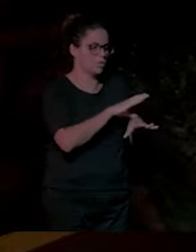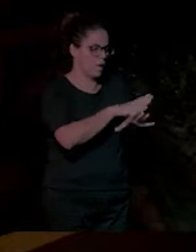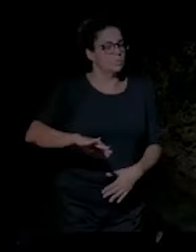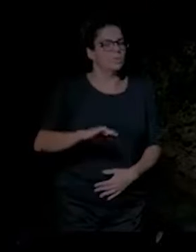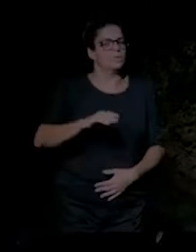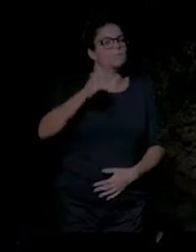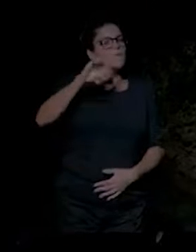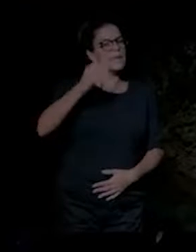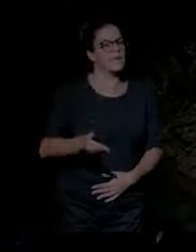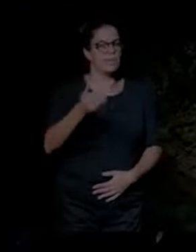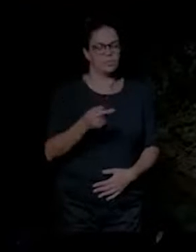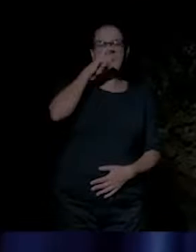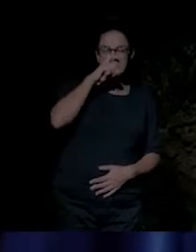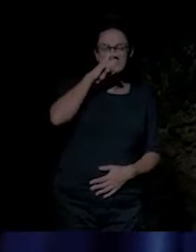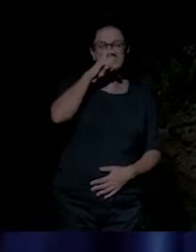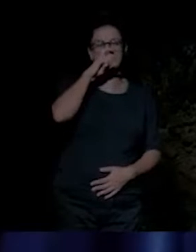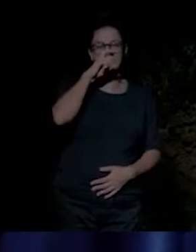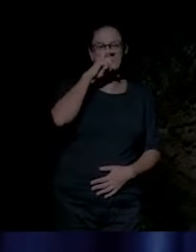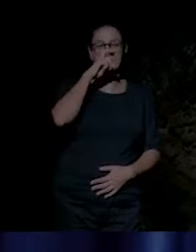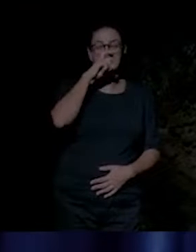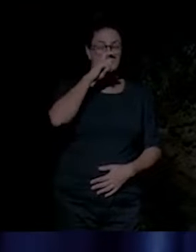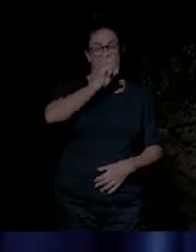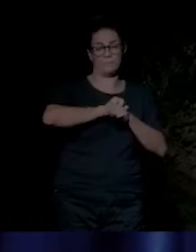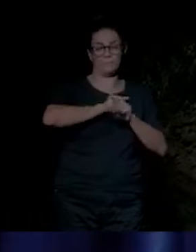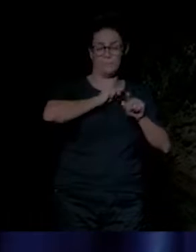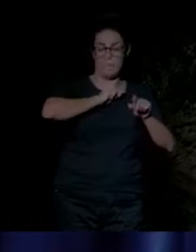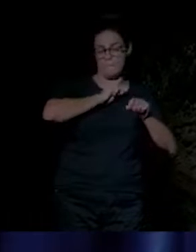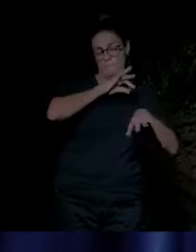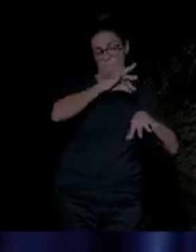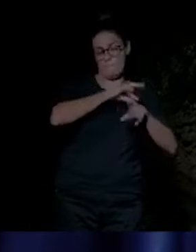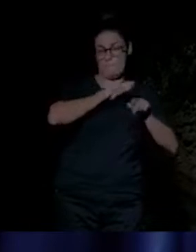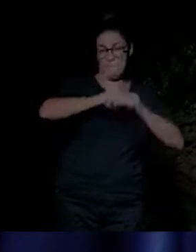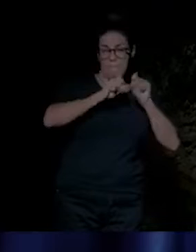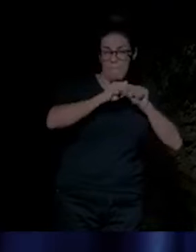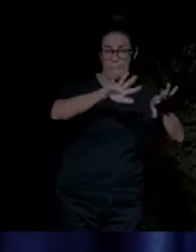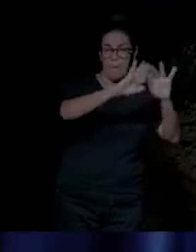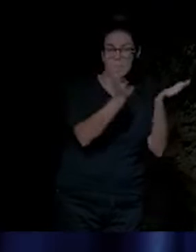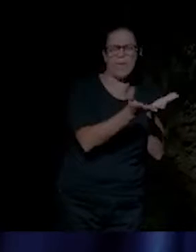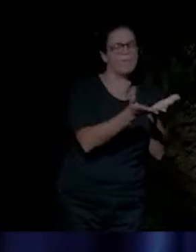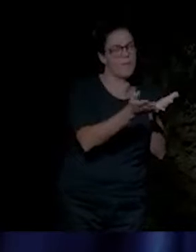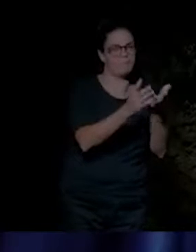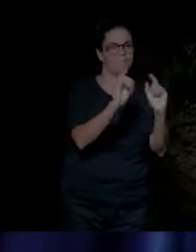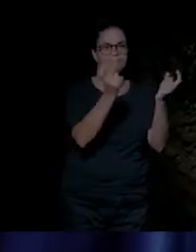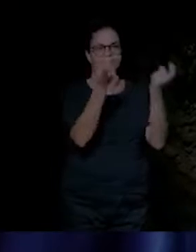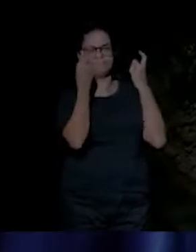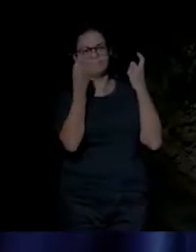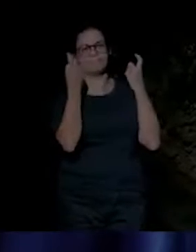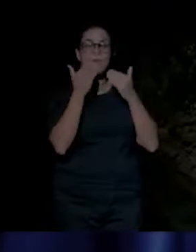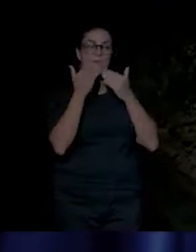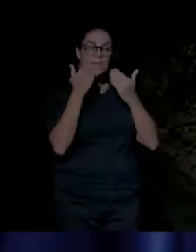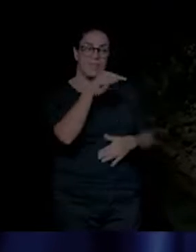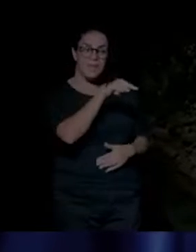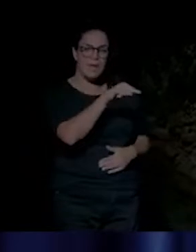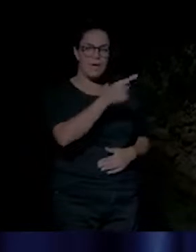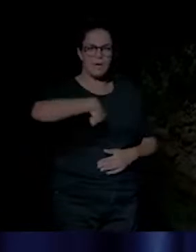La enorme elección que ha supuesto la pandemia. Gracias a ellas hemos redescubierto la inmensa capacidad que